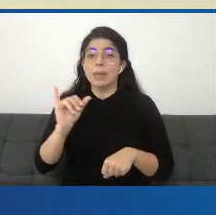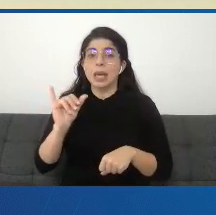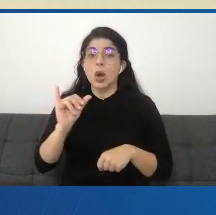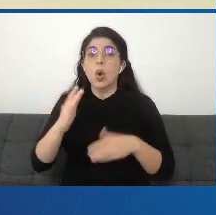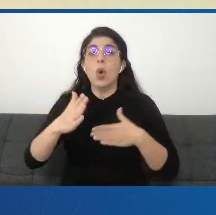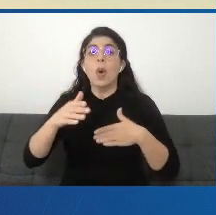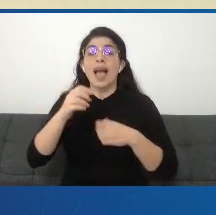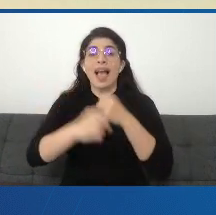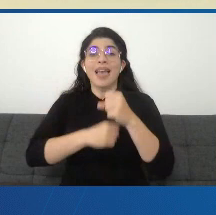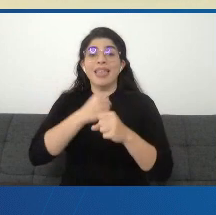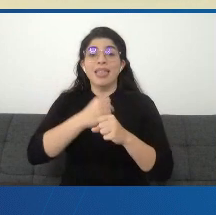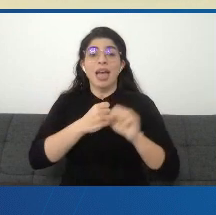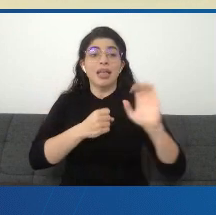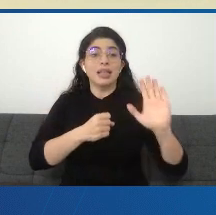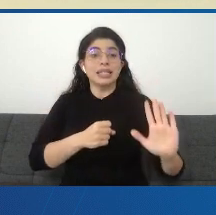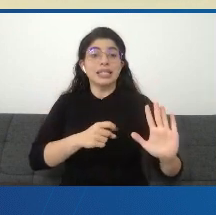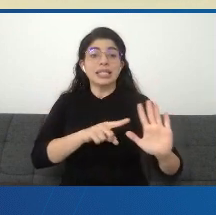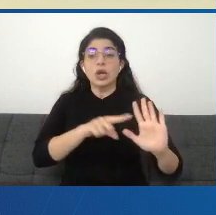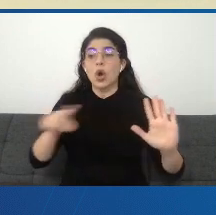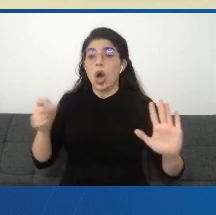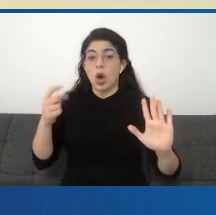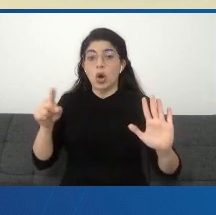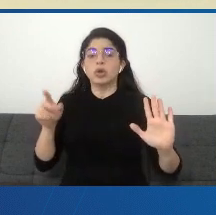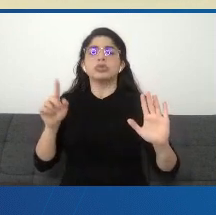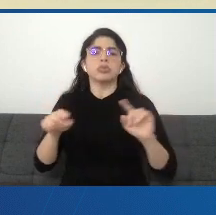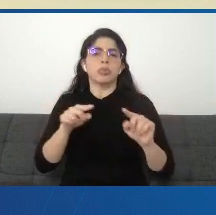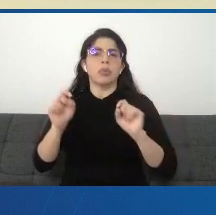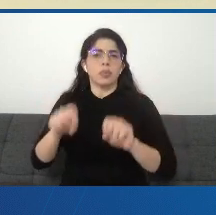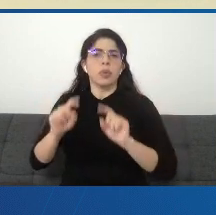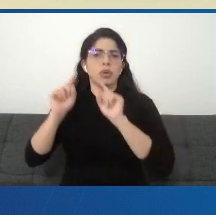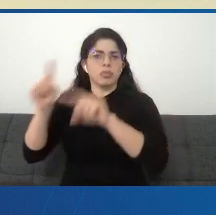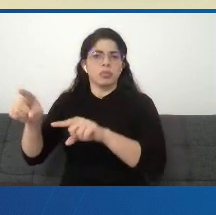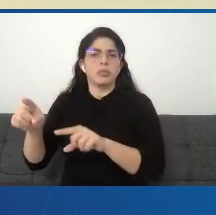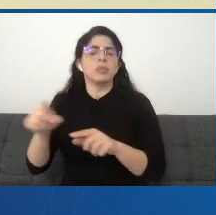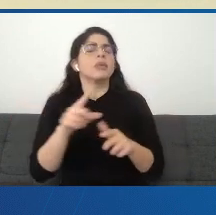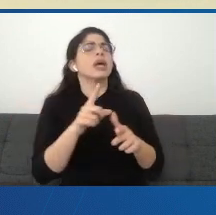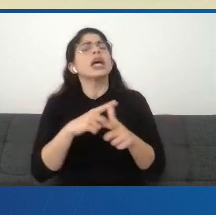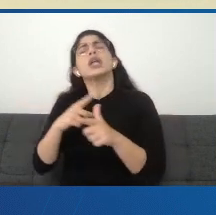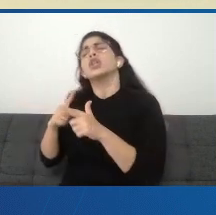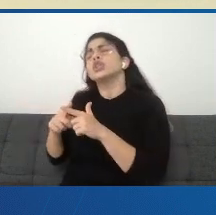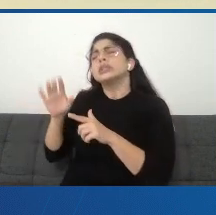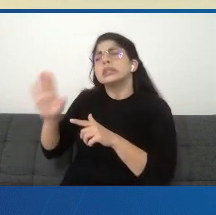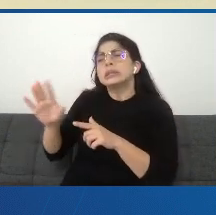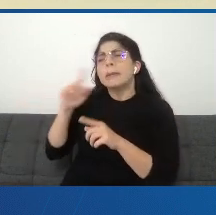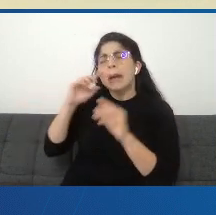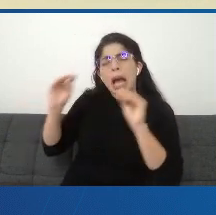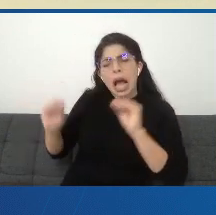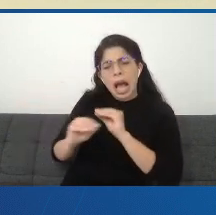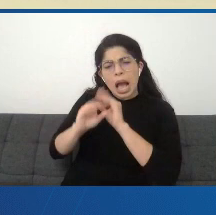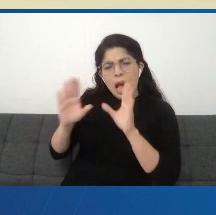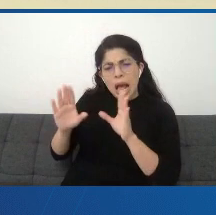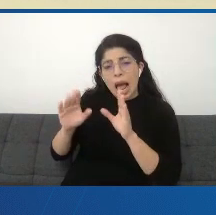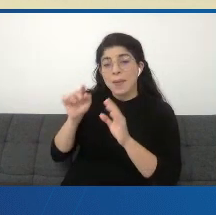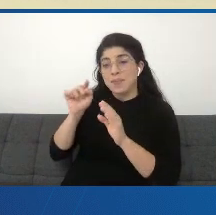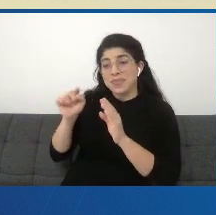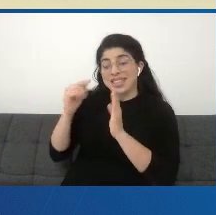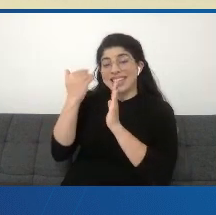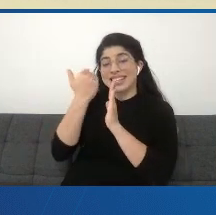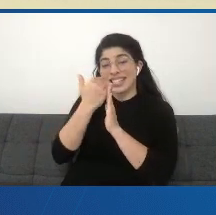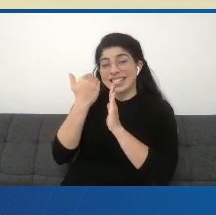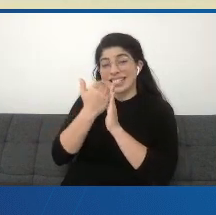edades de 5 a 11 años. Entonces, nada más para hacer aclaración, doctora, la lista de